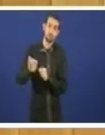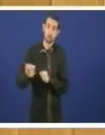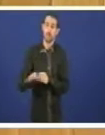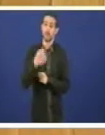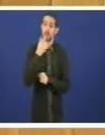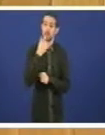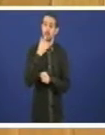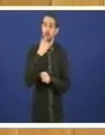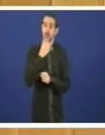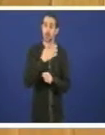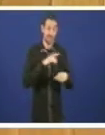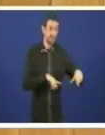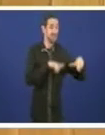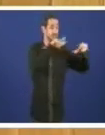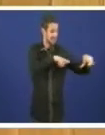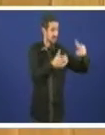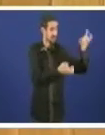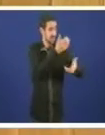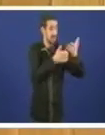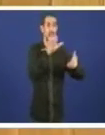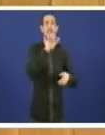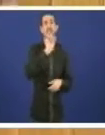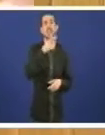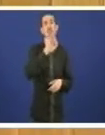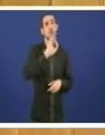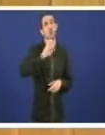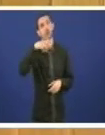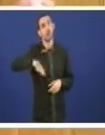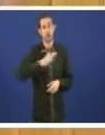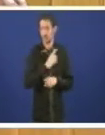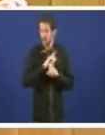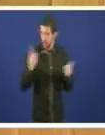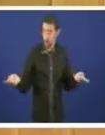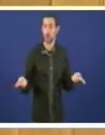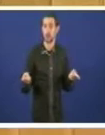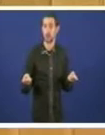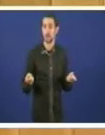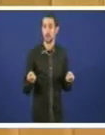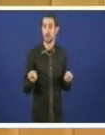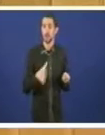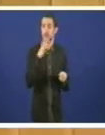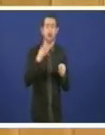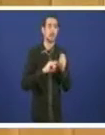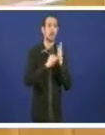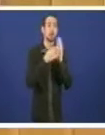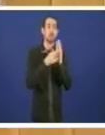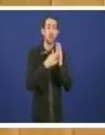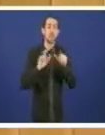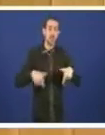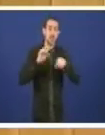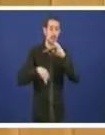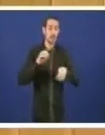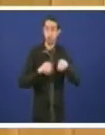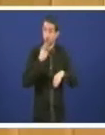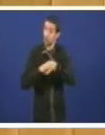instalación desta incineradora no irixo ou en calquer outro sitio sempre cando non cumpla co que pon o plan de residuos porque primeiro